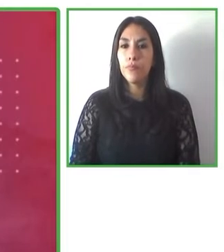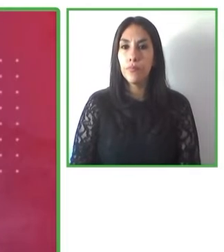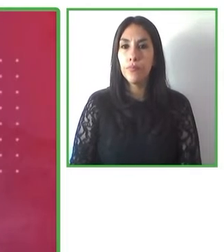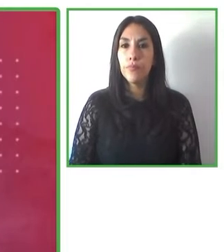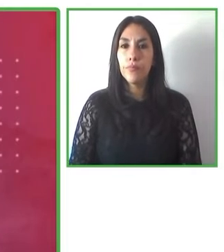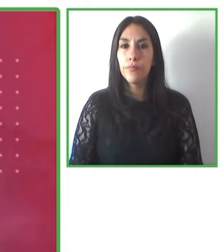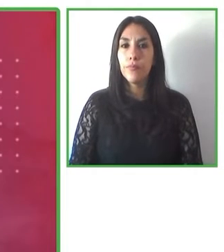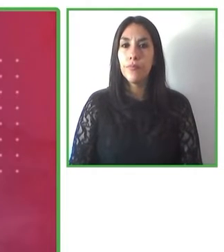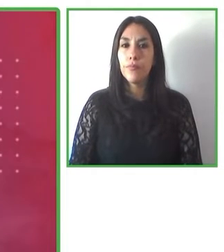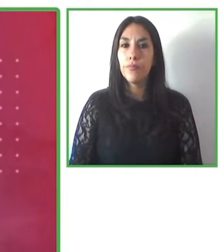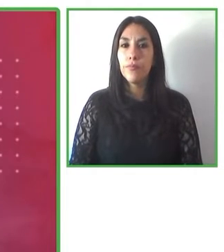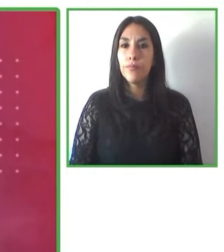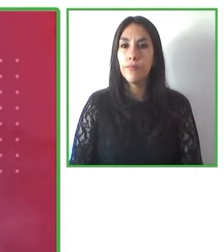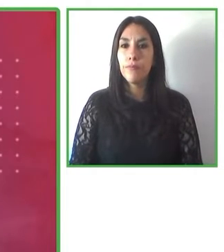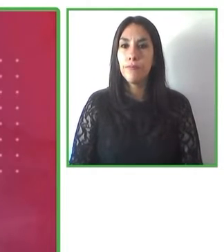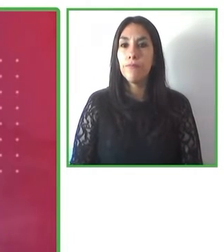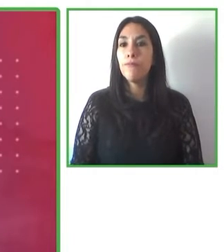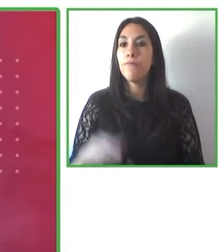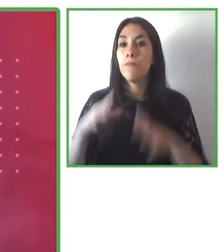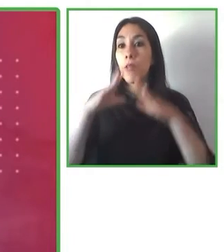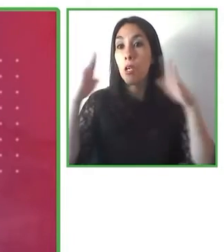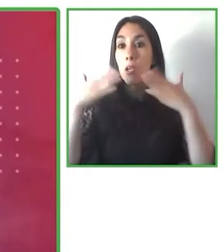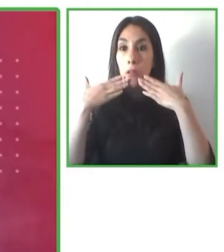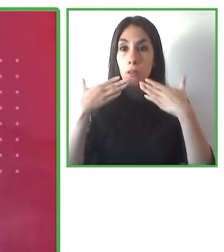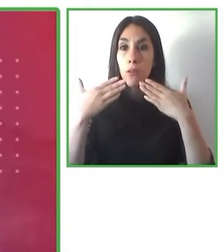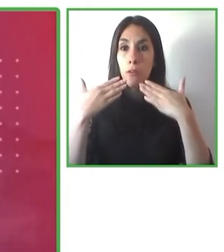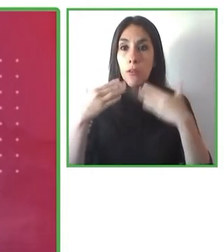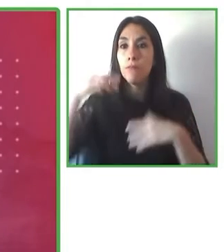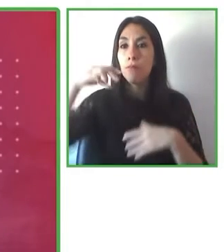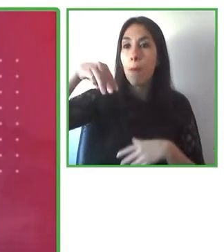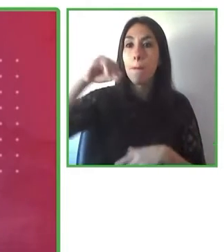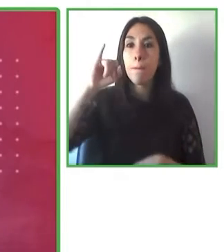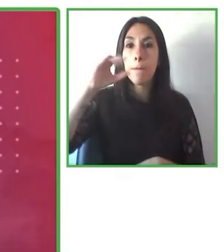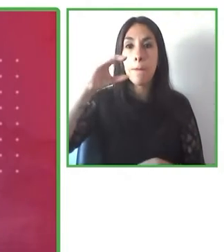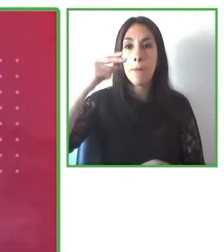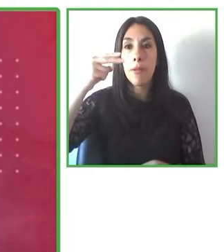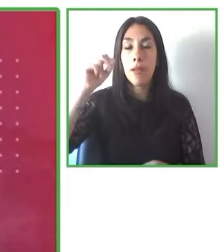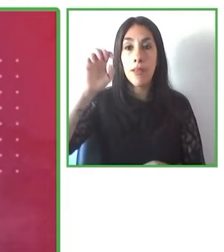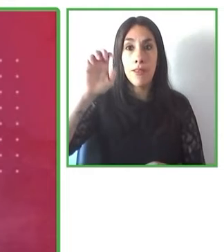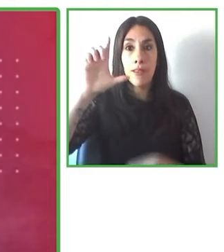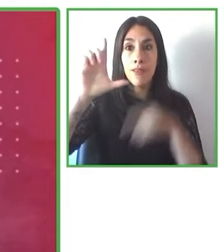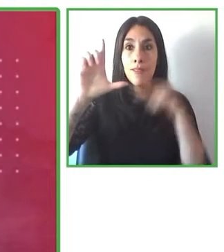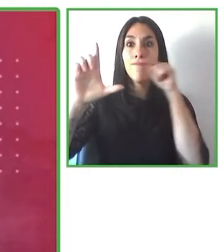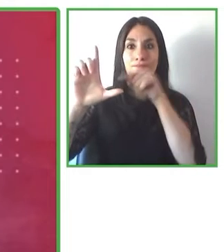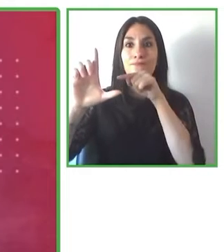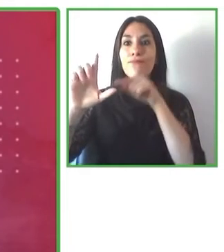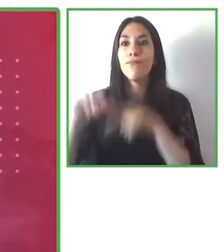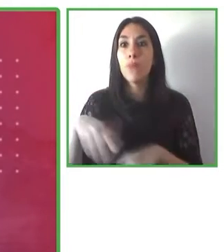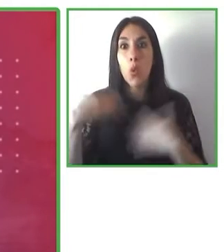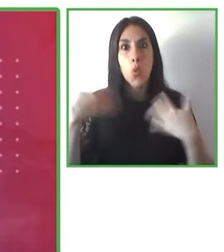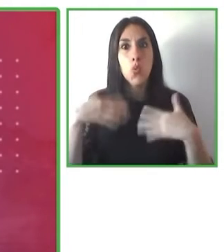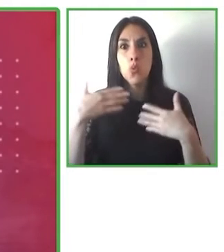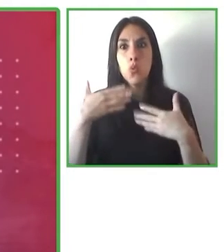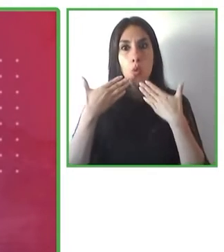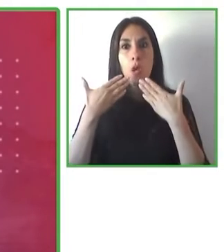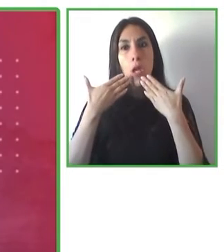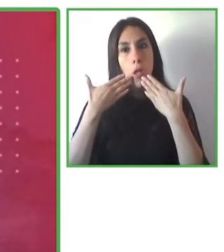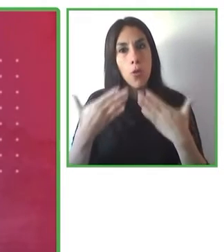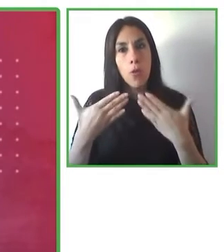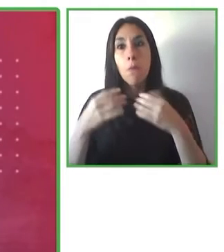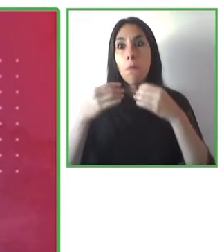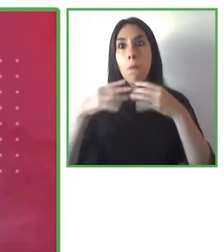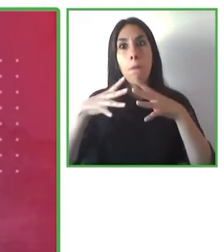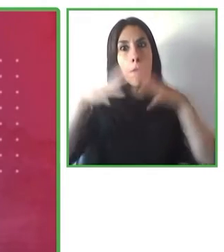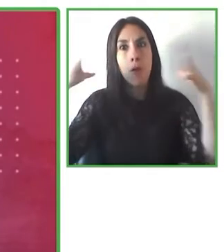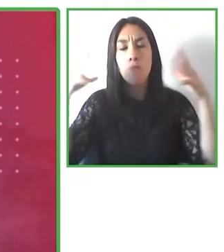Muchas gracias, Michael. Fundamental esta dimensión de la información sobre los dispositivos y las herramientas de accesibilidad,